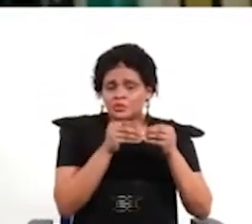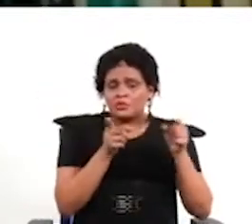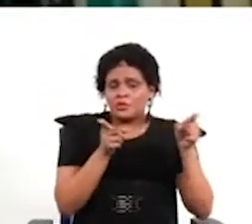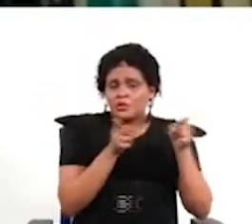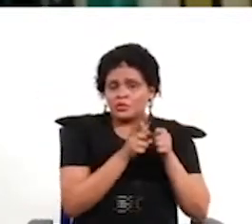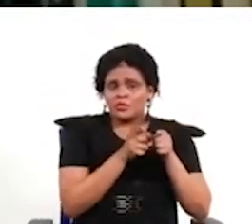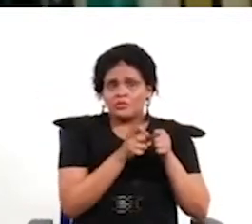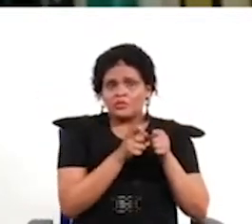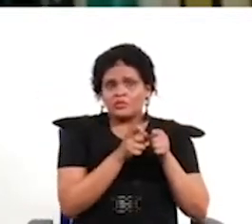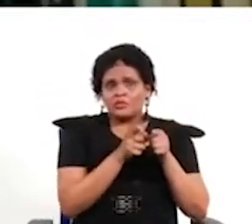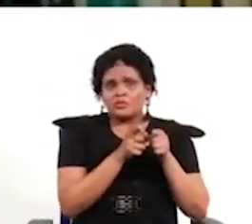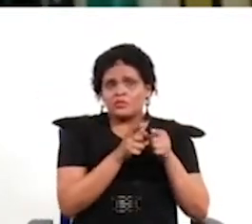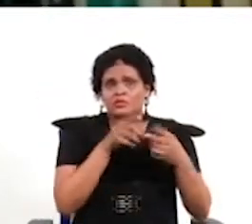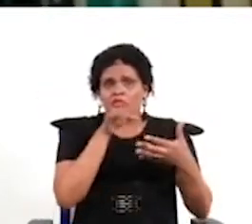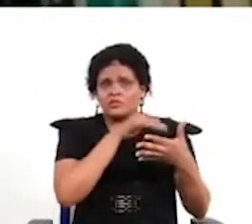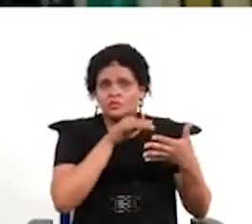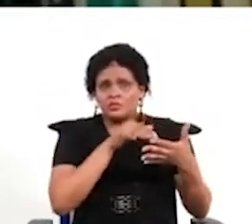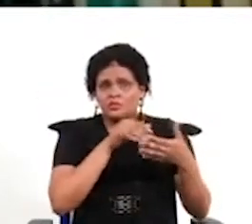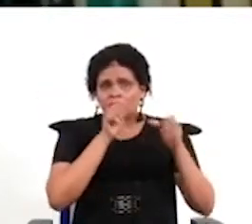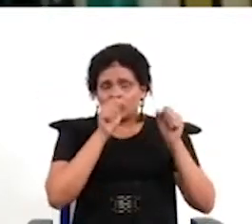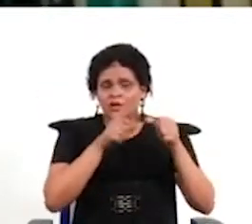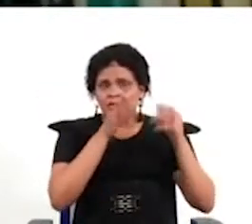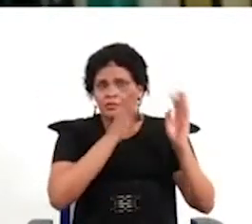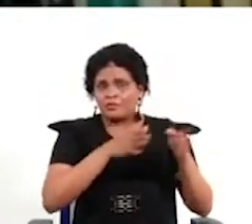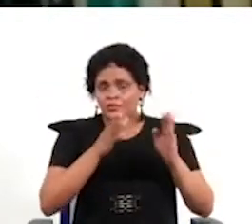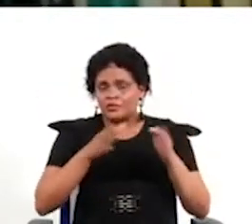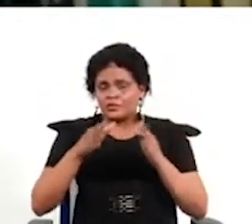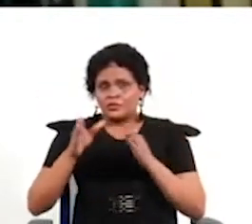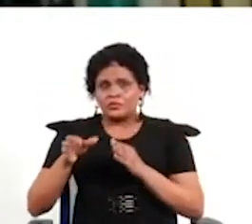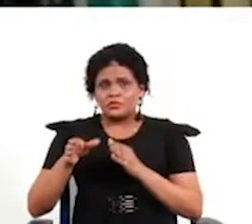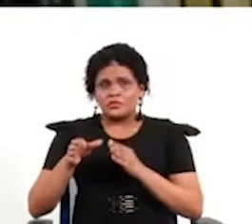establecer criterios por un lado y luego acompañar estos procesos para